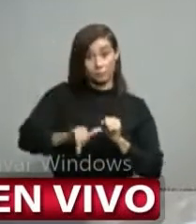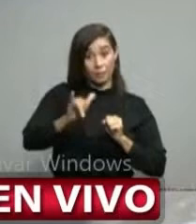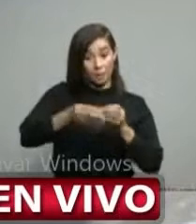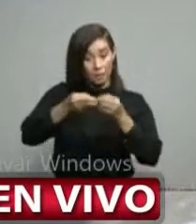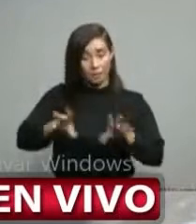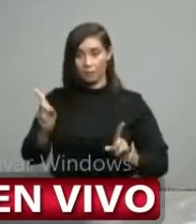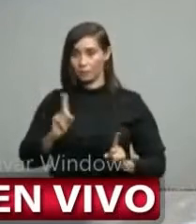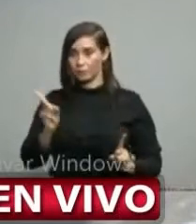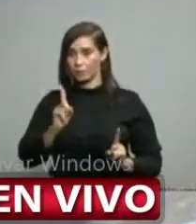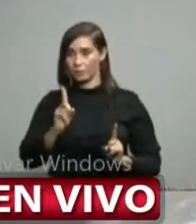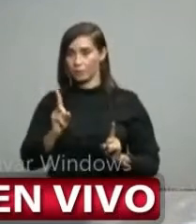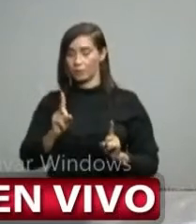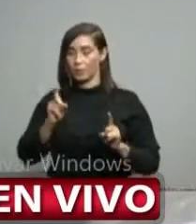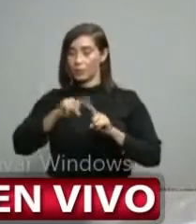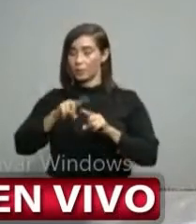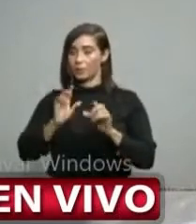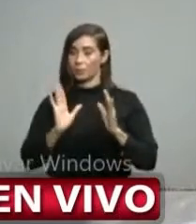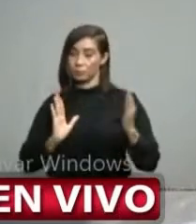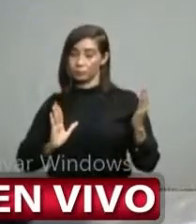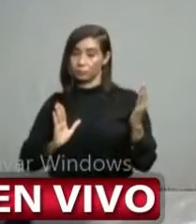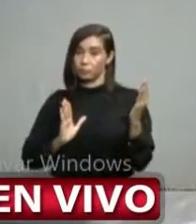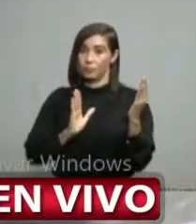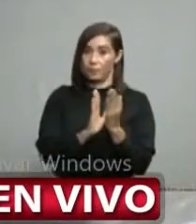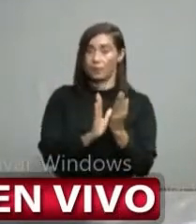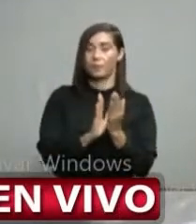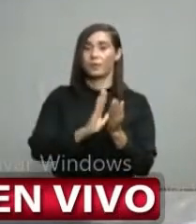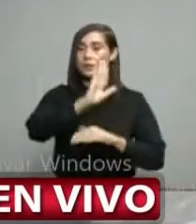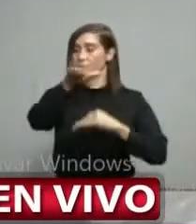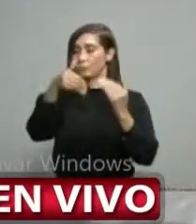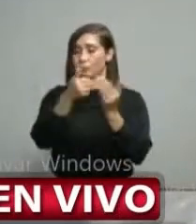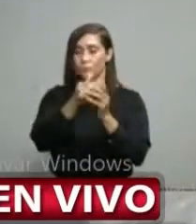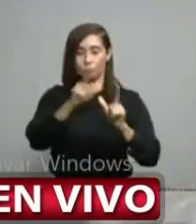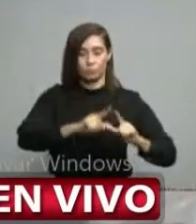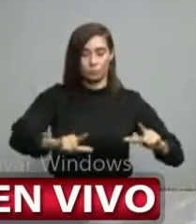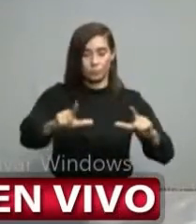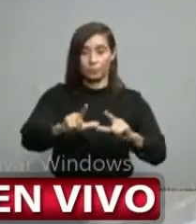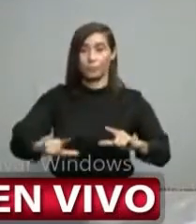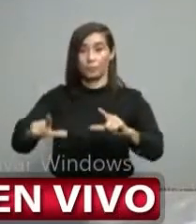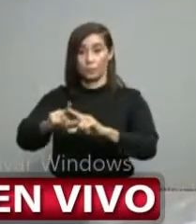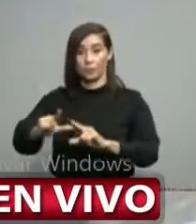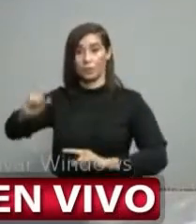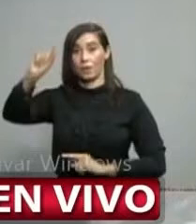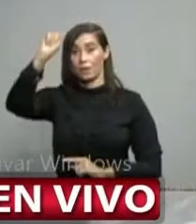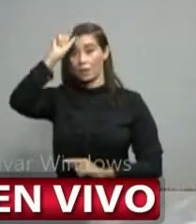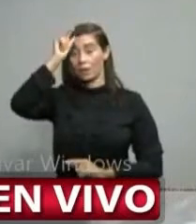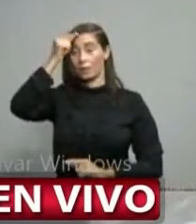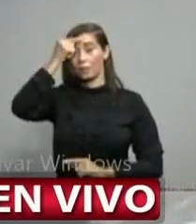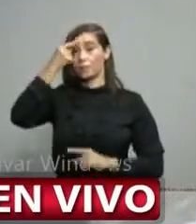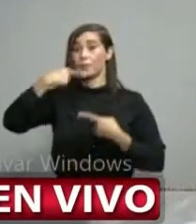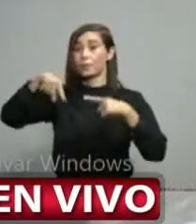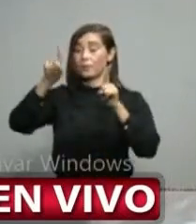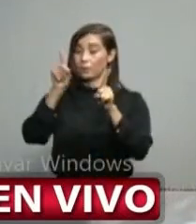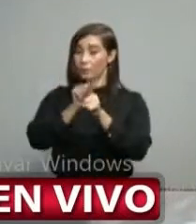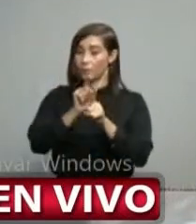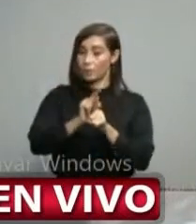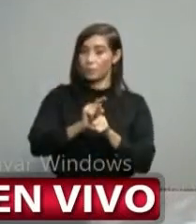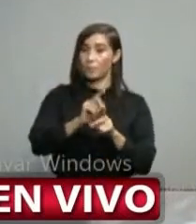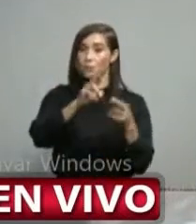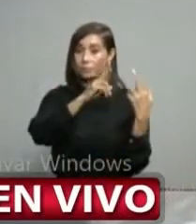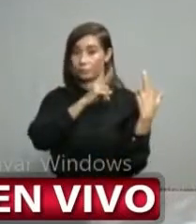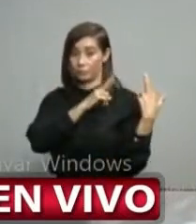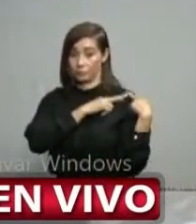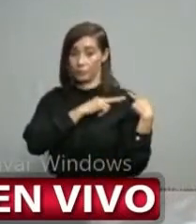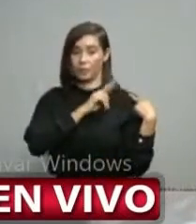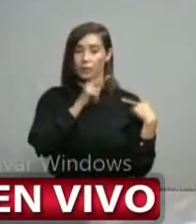frente a ella en comunión todos los sectores, el Estado, pero también con la participación